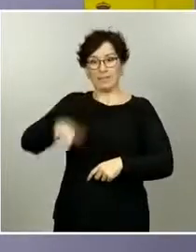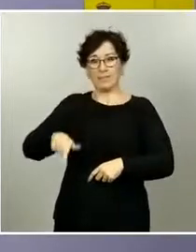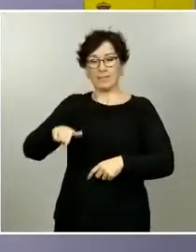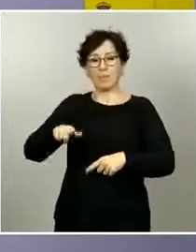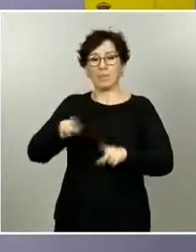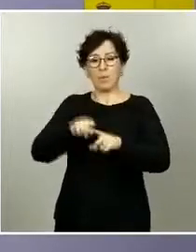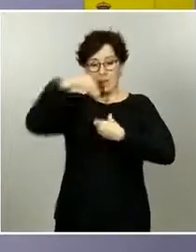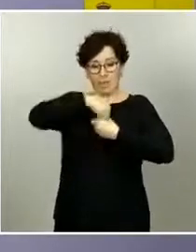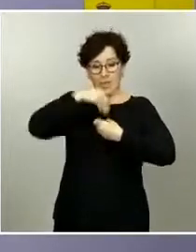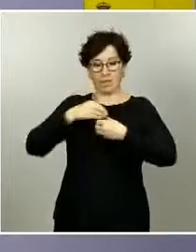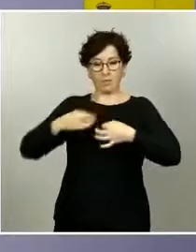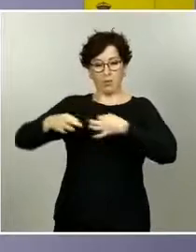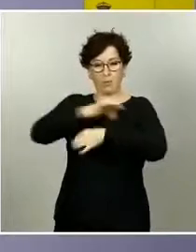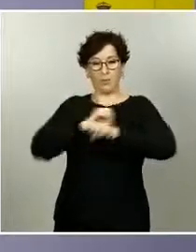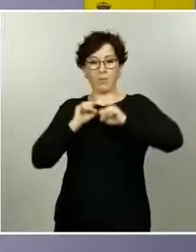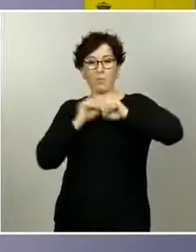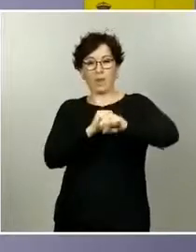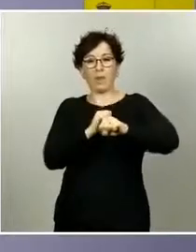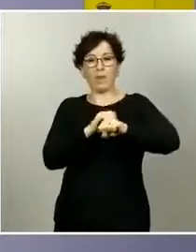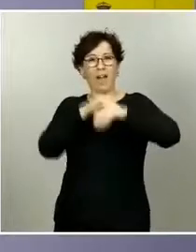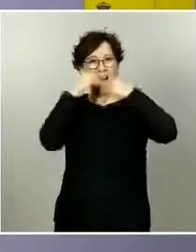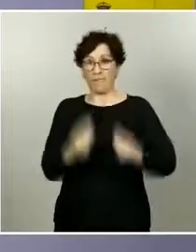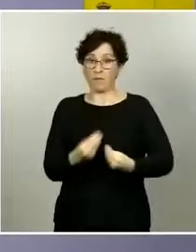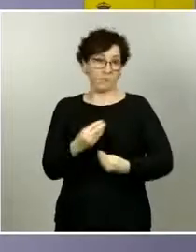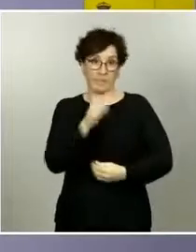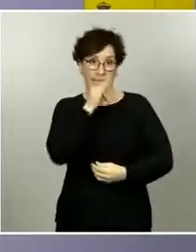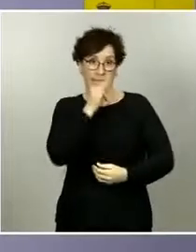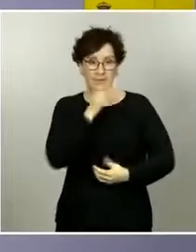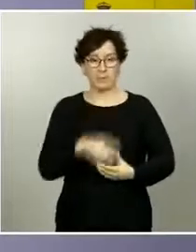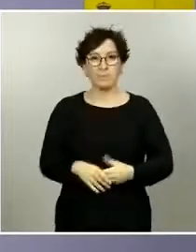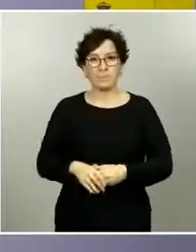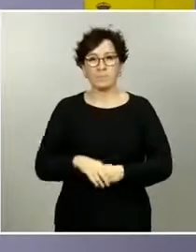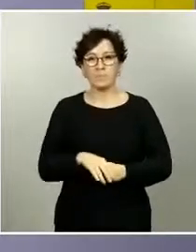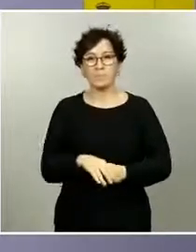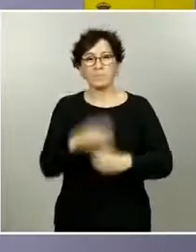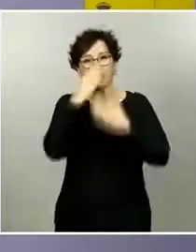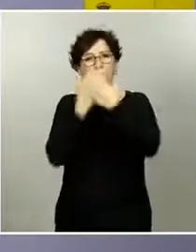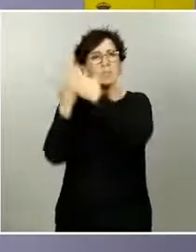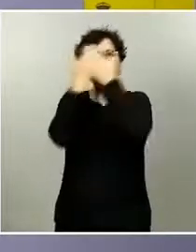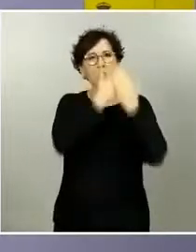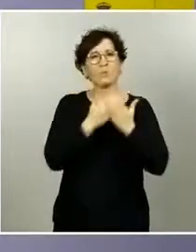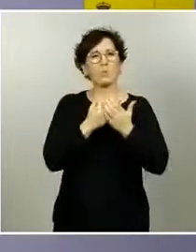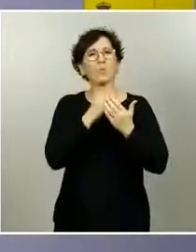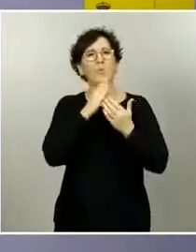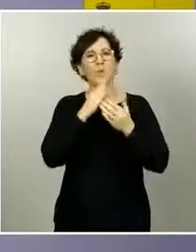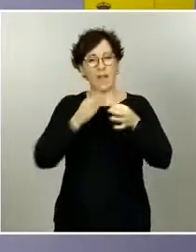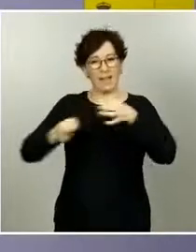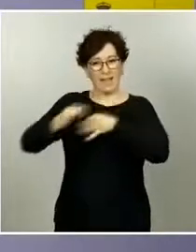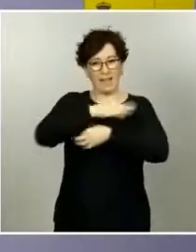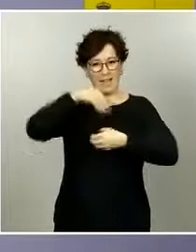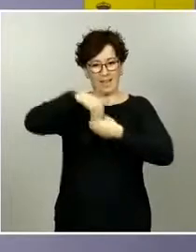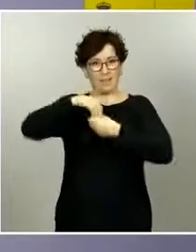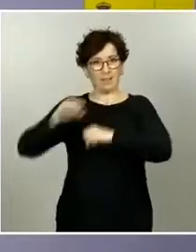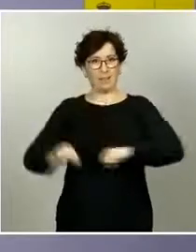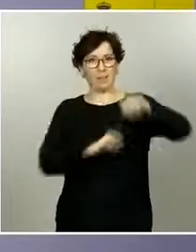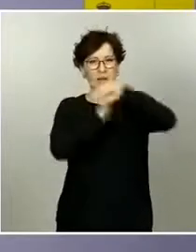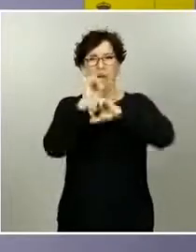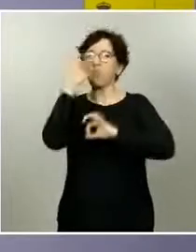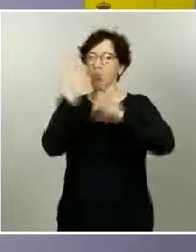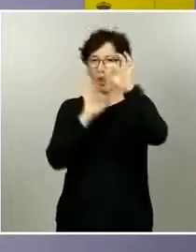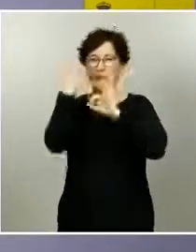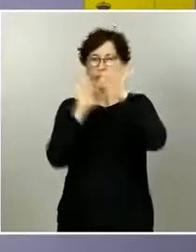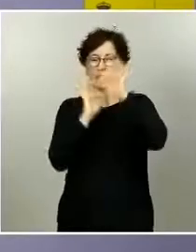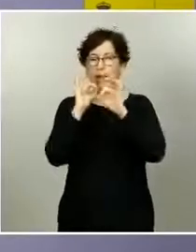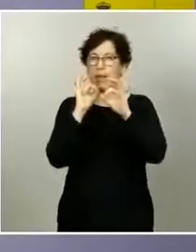estado, la razón por la que sea que alguna de esas personas no haya desarrollado la inmunidad que debería desarrollar. En el estudio de